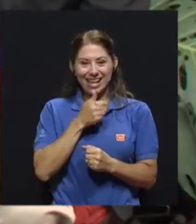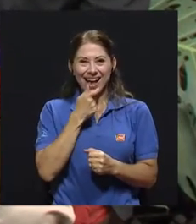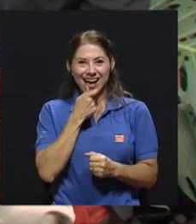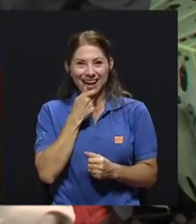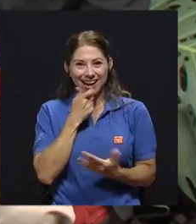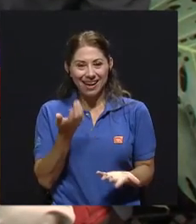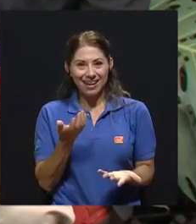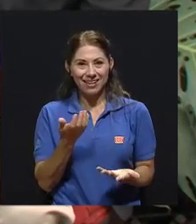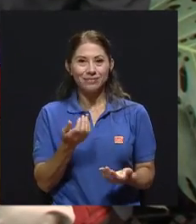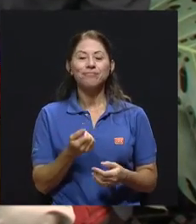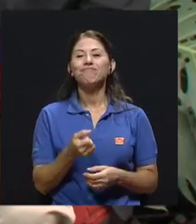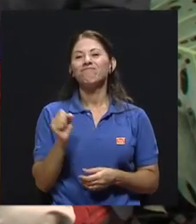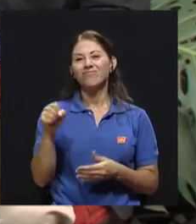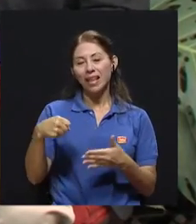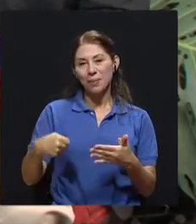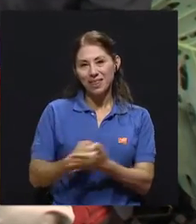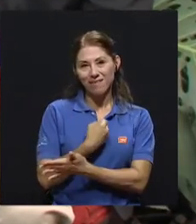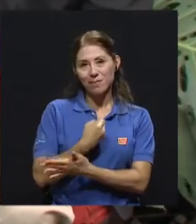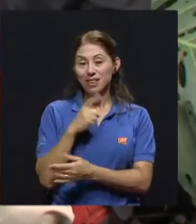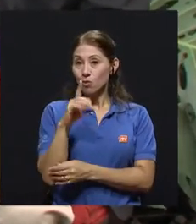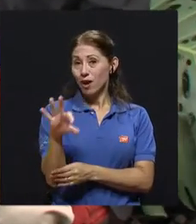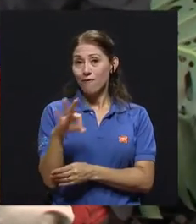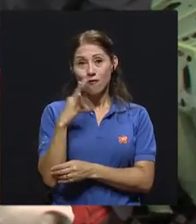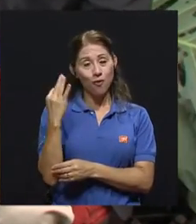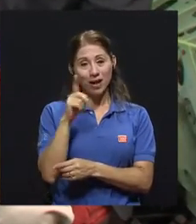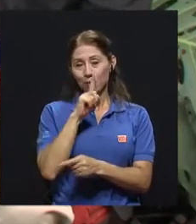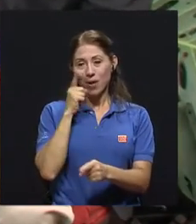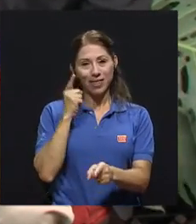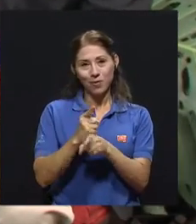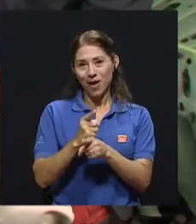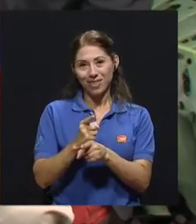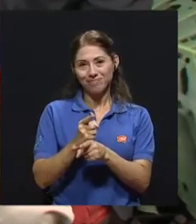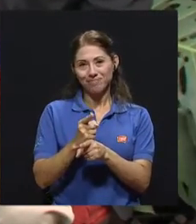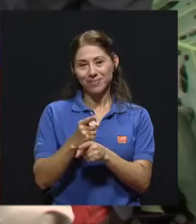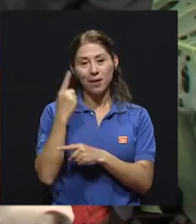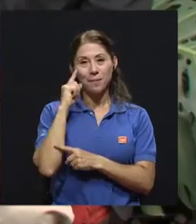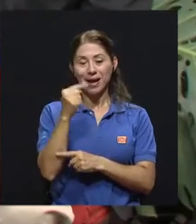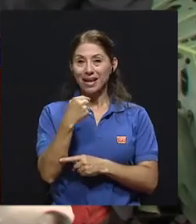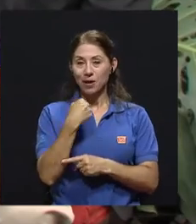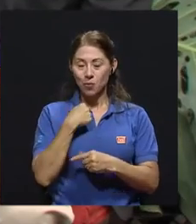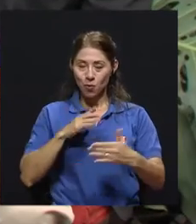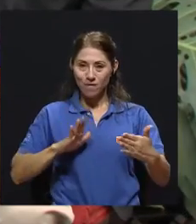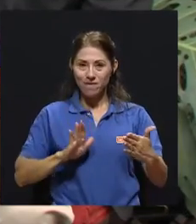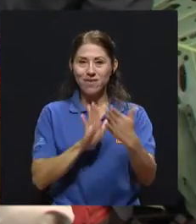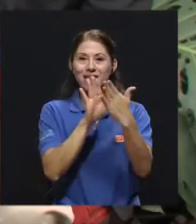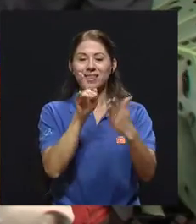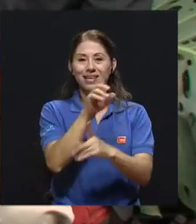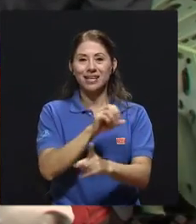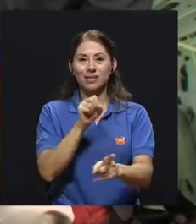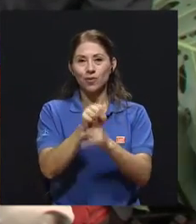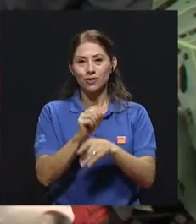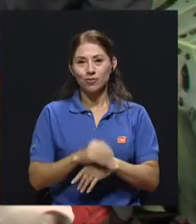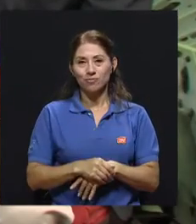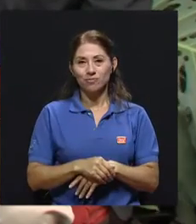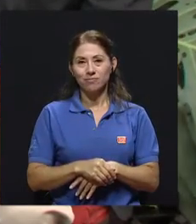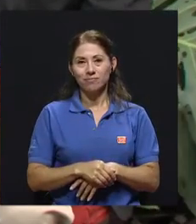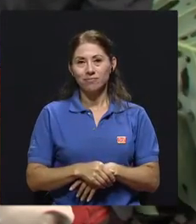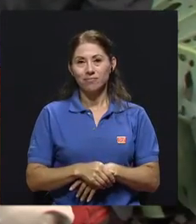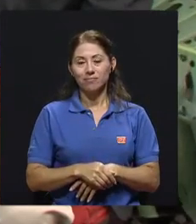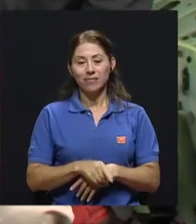una forma que no es la más adecuada de uno enfrentar o manejar limitaciones es identificarse como,